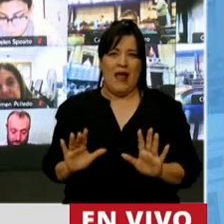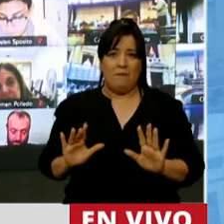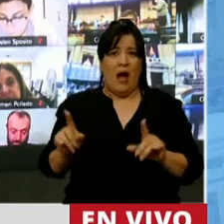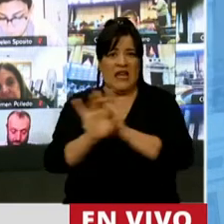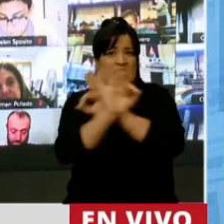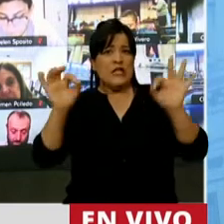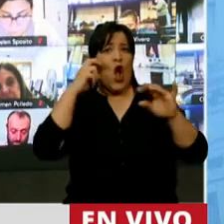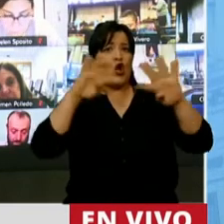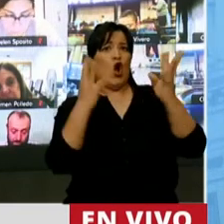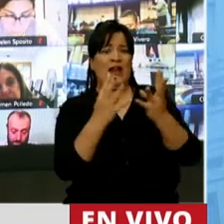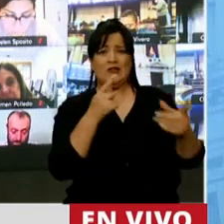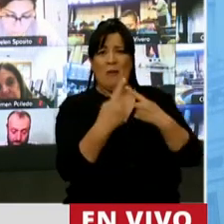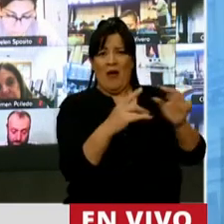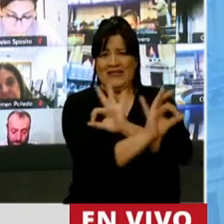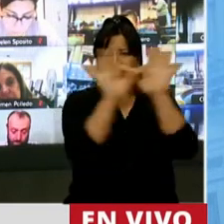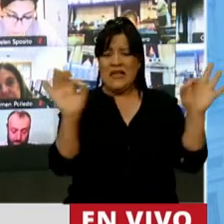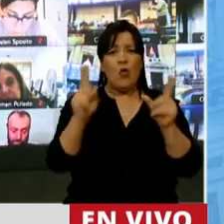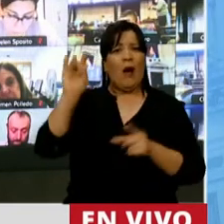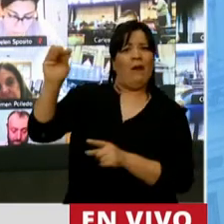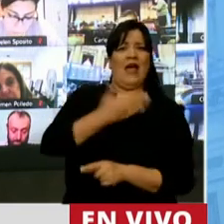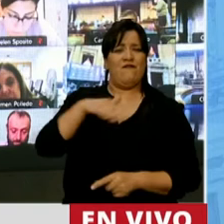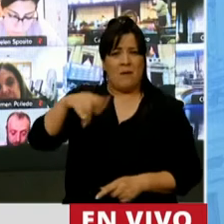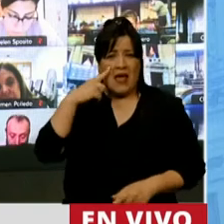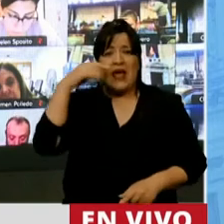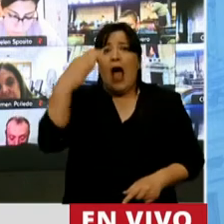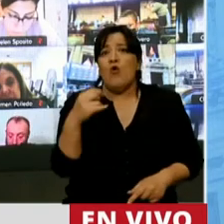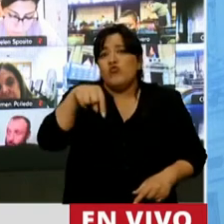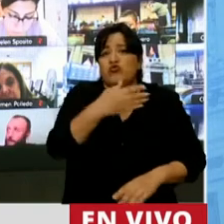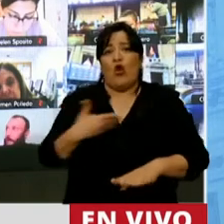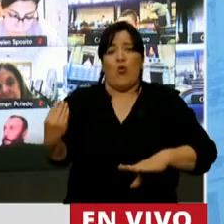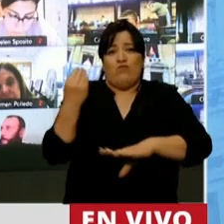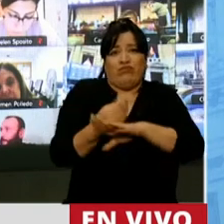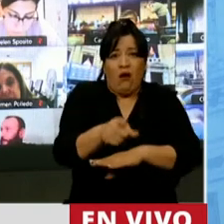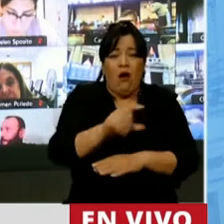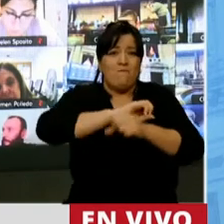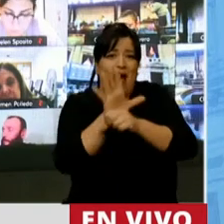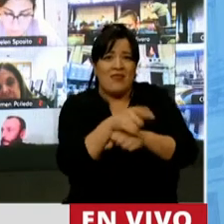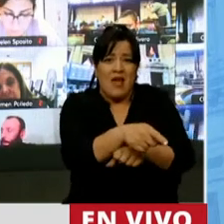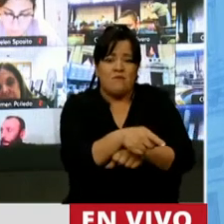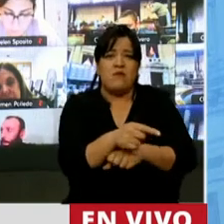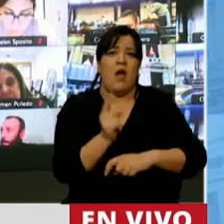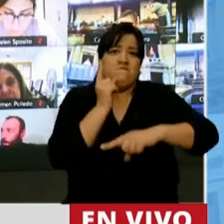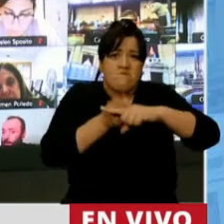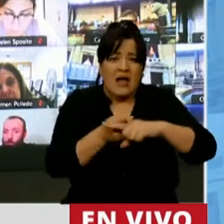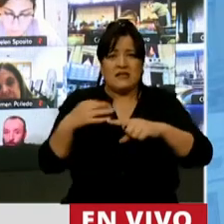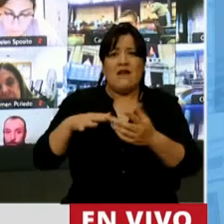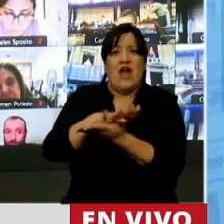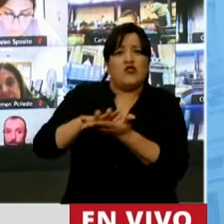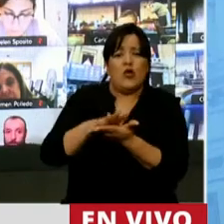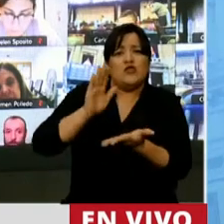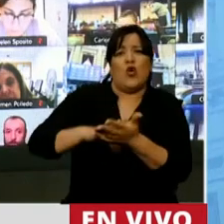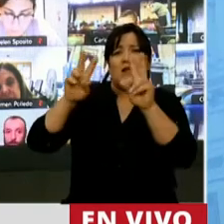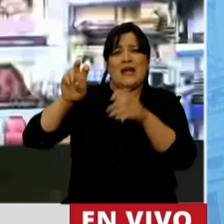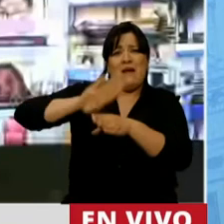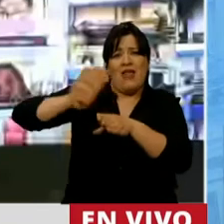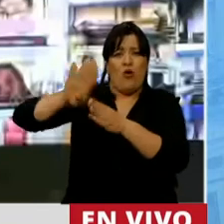pasar por el Congreso, nos endeudamos. Y este gobierno, pandemia mediante, tuvo que resolver el problema del endeudamiento.